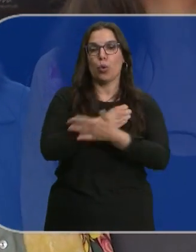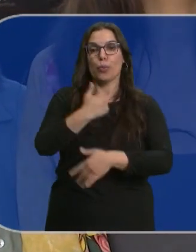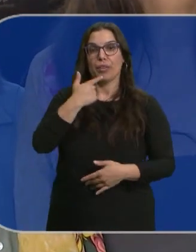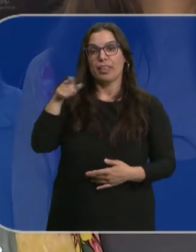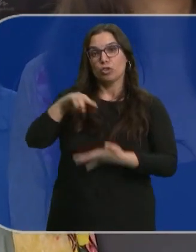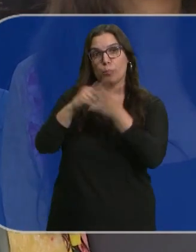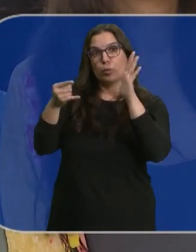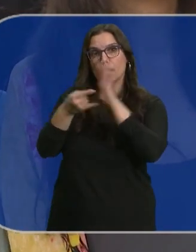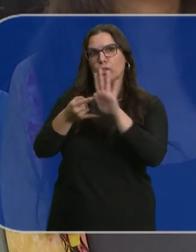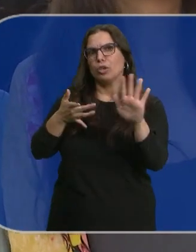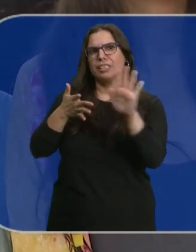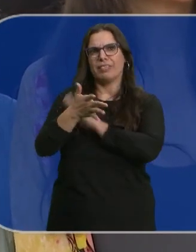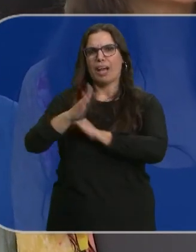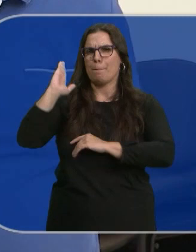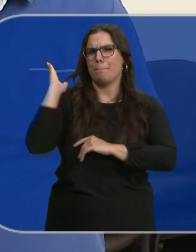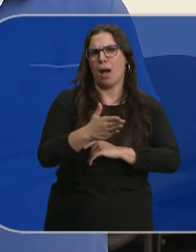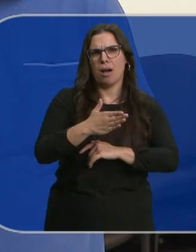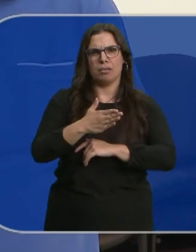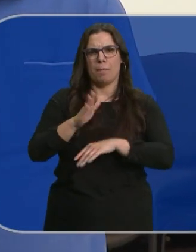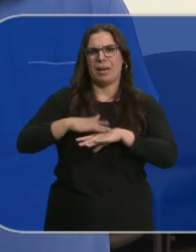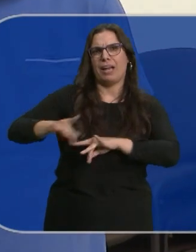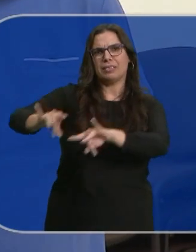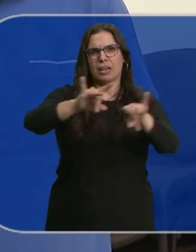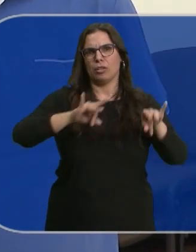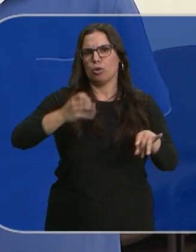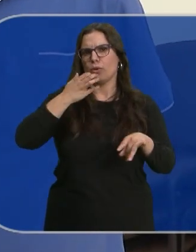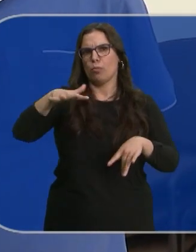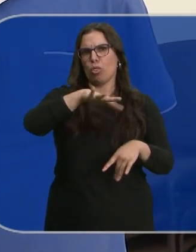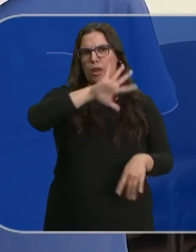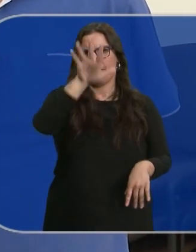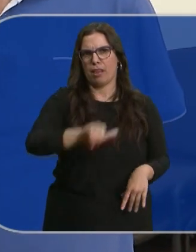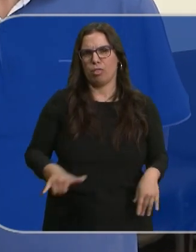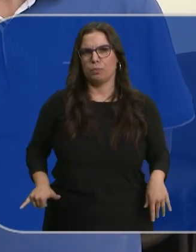califican estos proyectos como devastadores para territorios como el Bierzo.